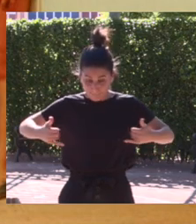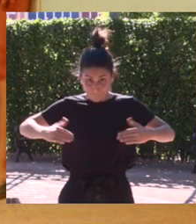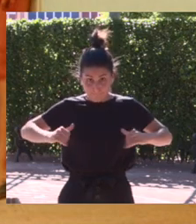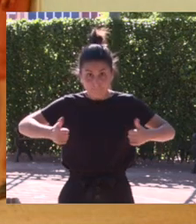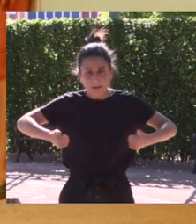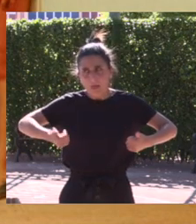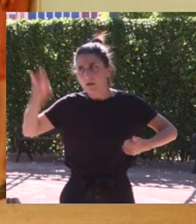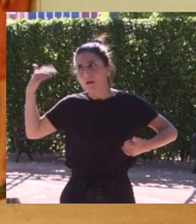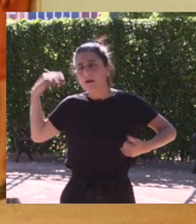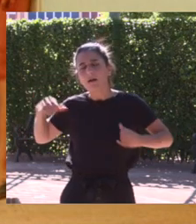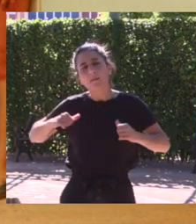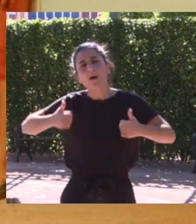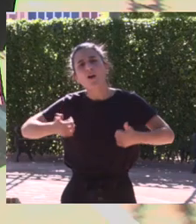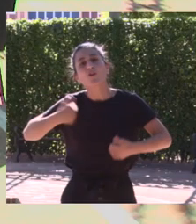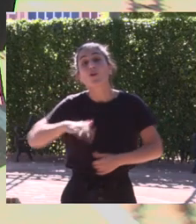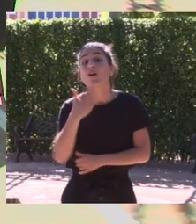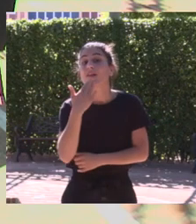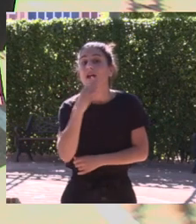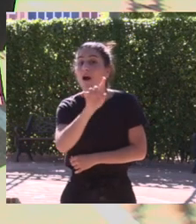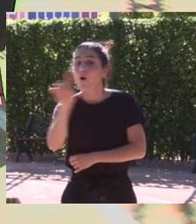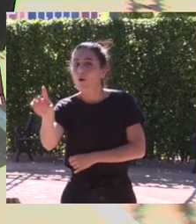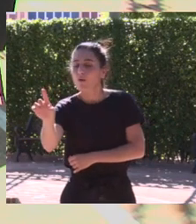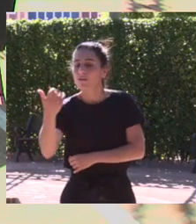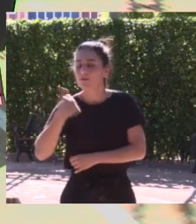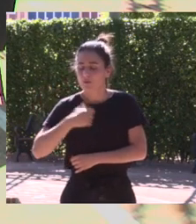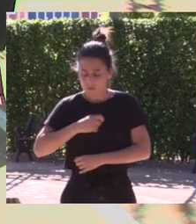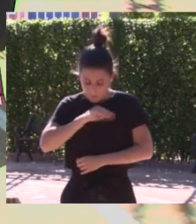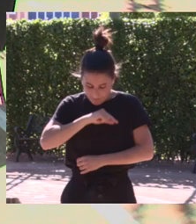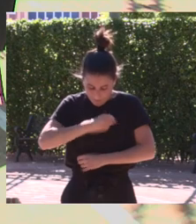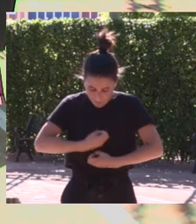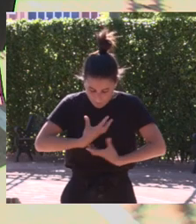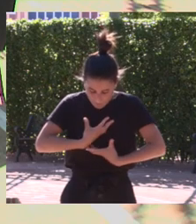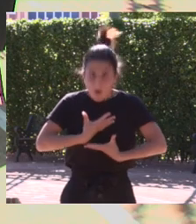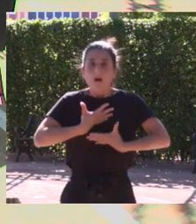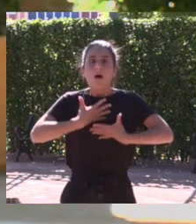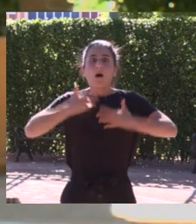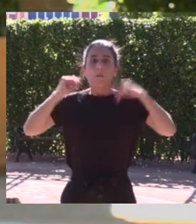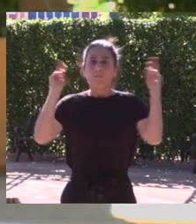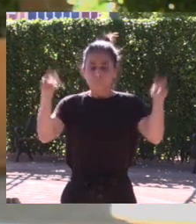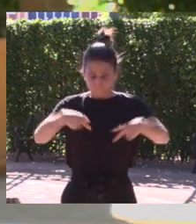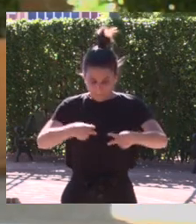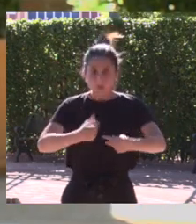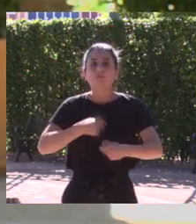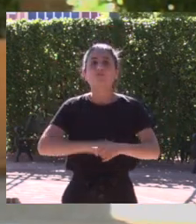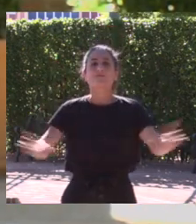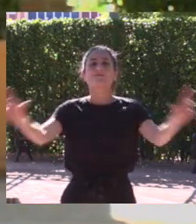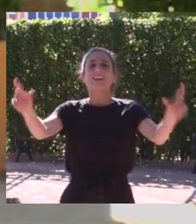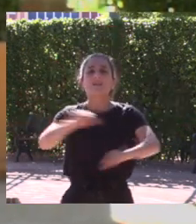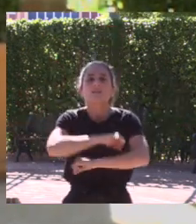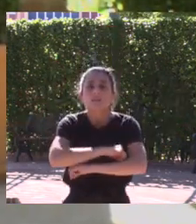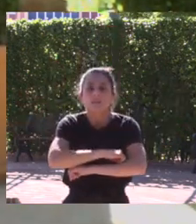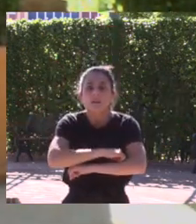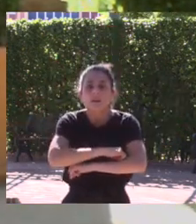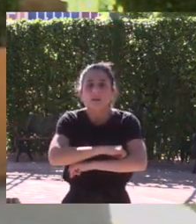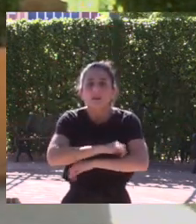línea de salida, pues, yo os puedo contar que con 11 años yo descubrí mi pasión, yo estaba sentada delante de una tele